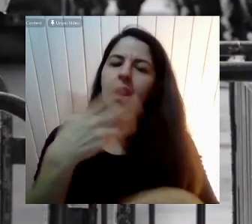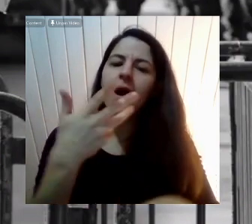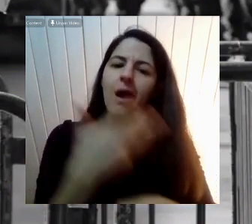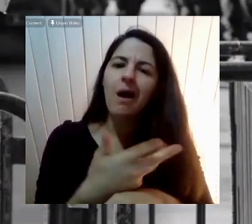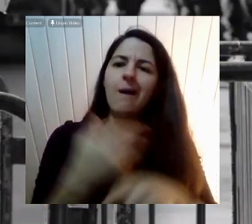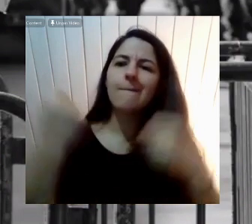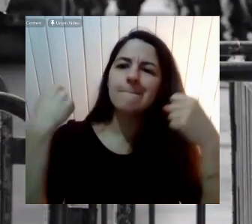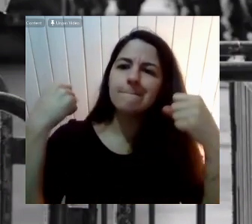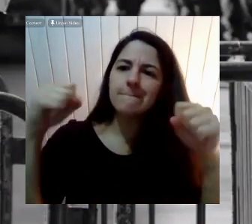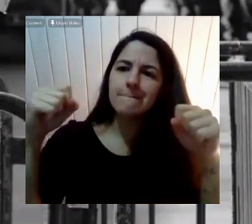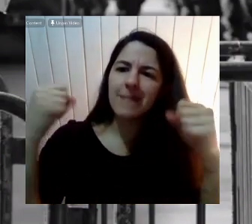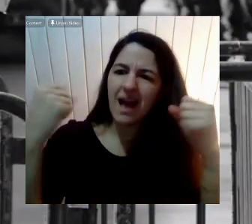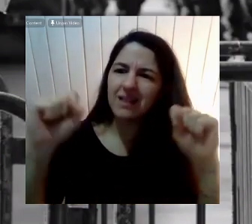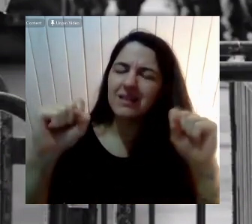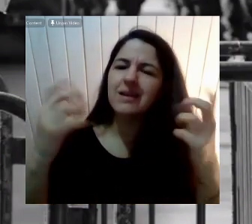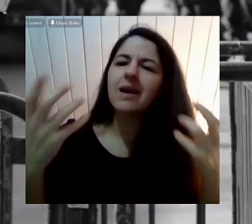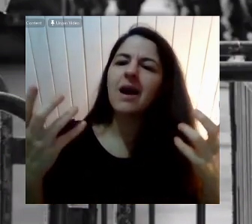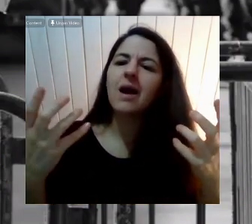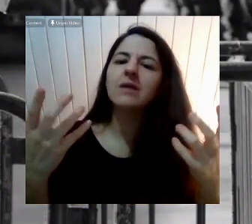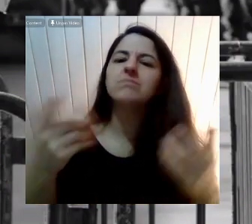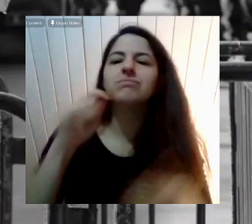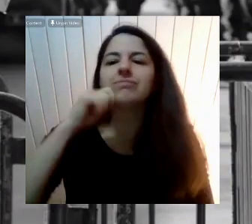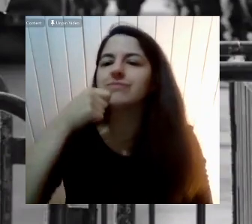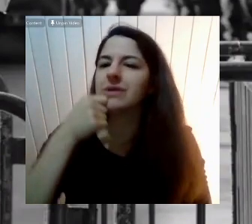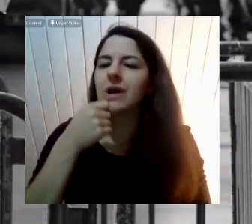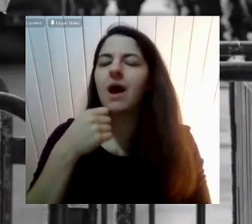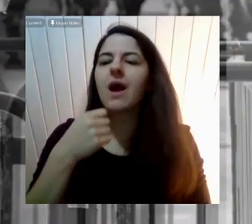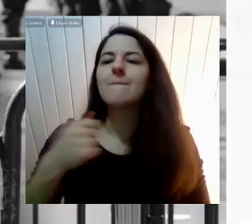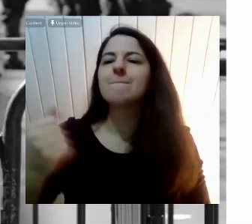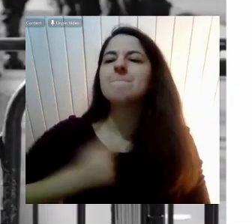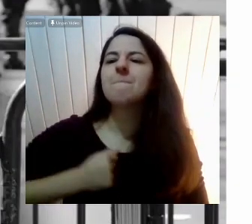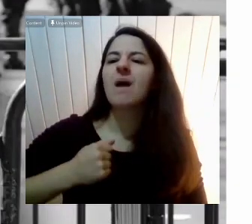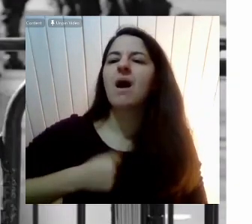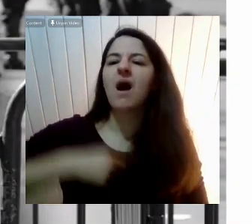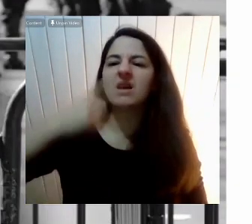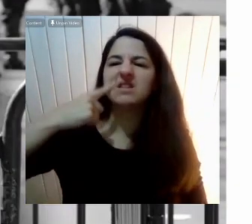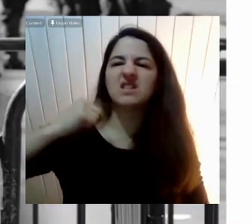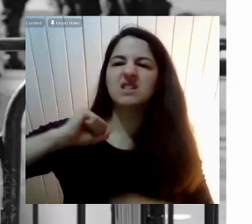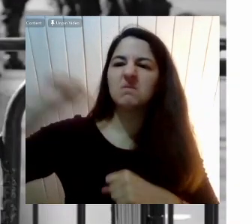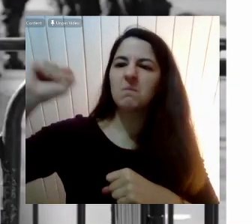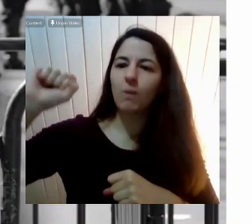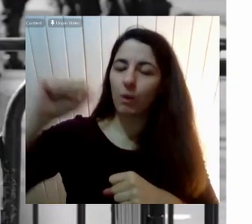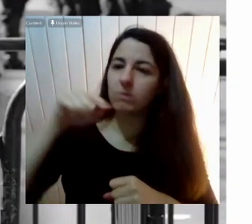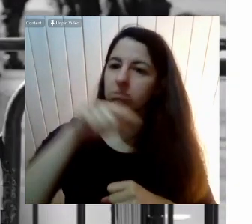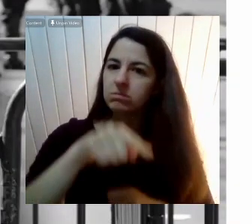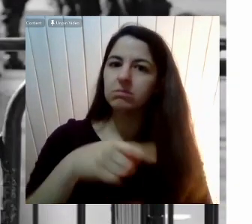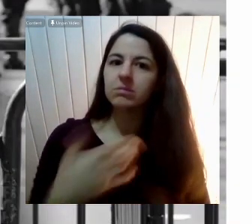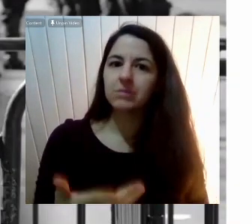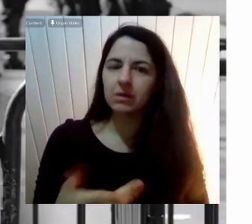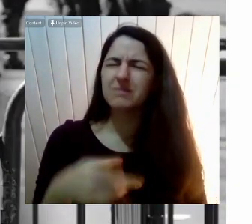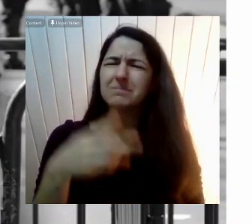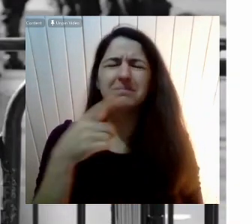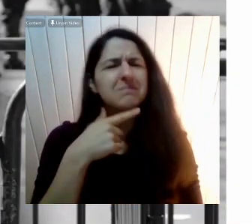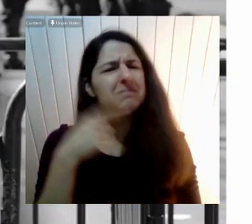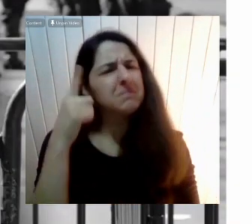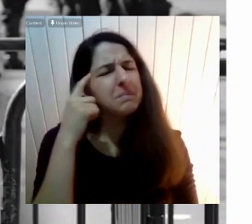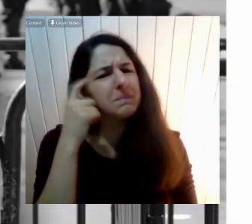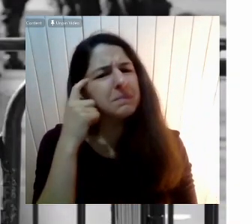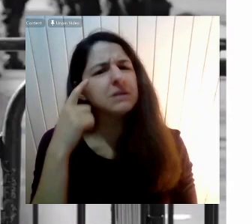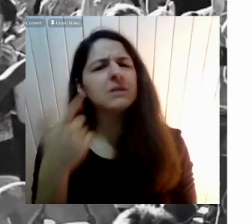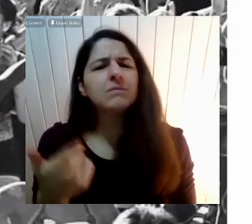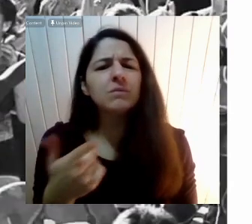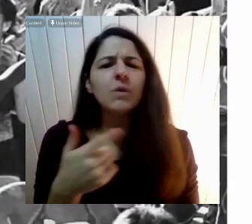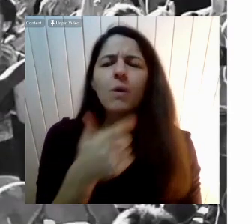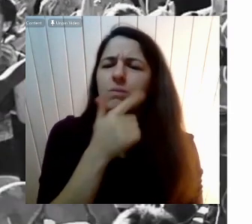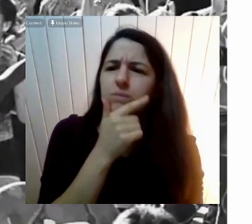machistas Donde la política Seguía siendo Entre hombres Y esa cuestión Tenía que ver También con Como se entendía La política En Chile En general